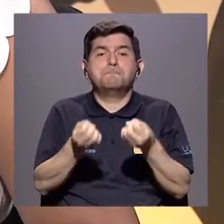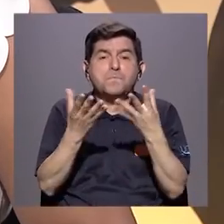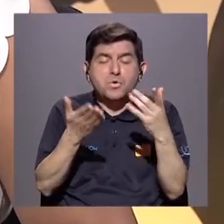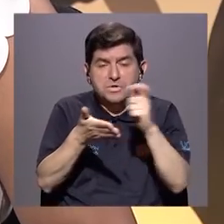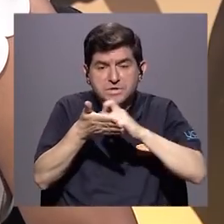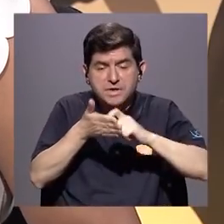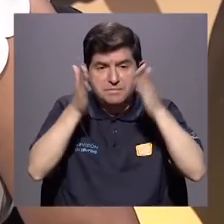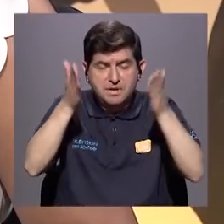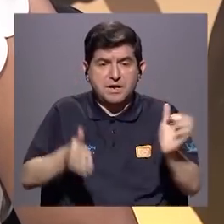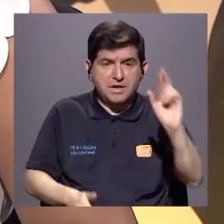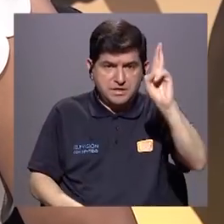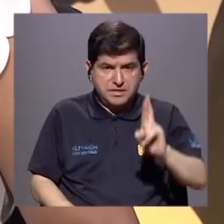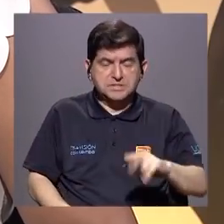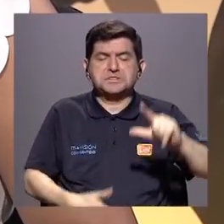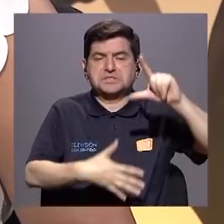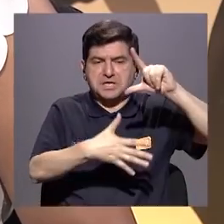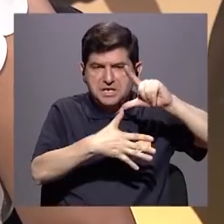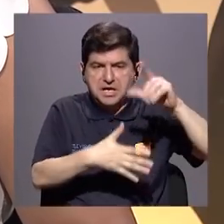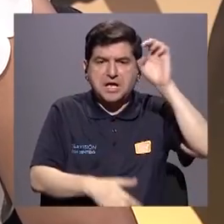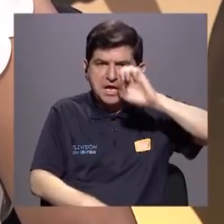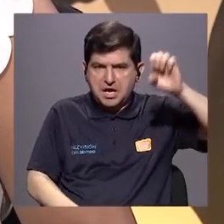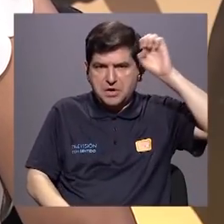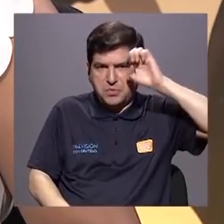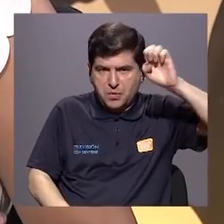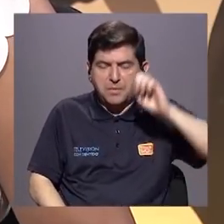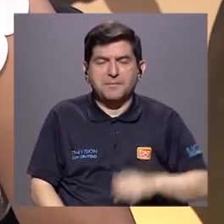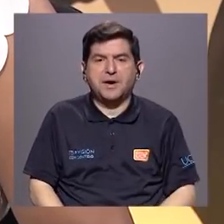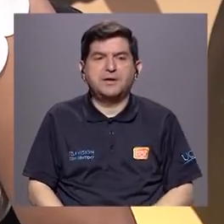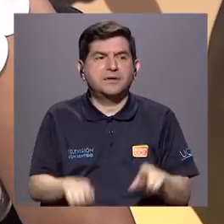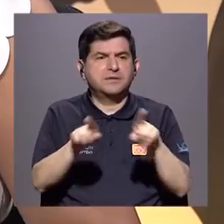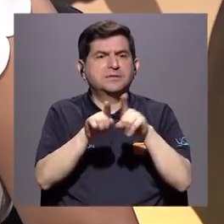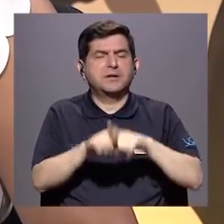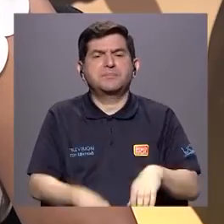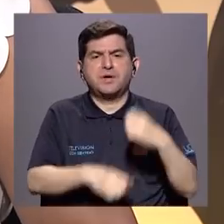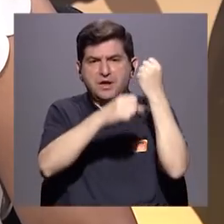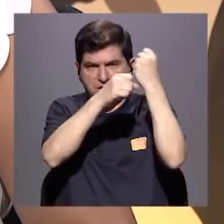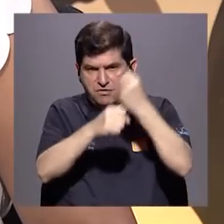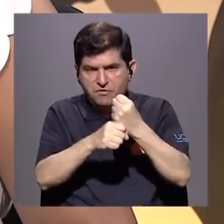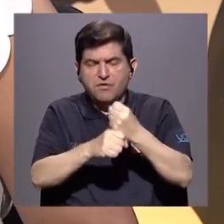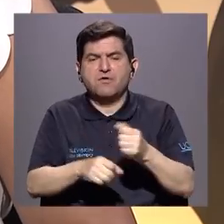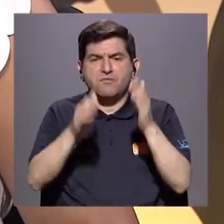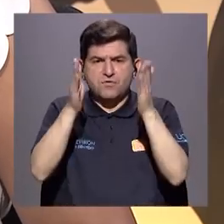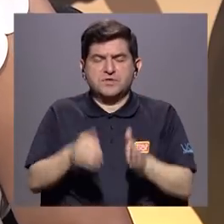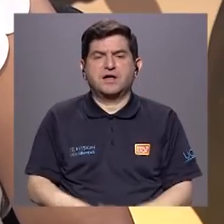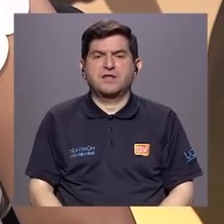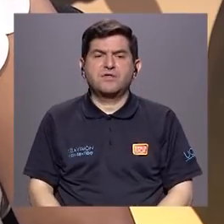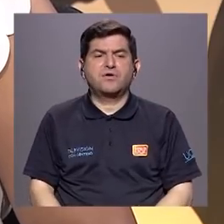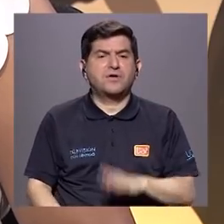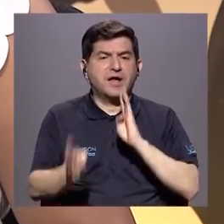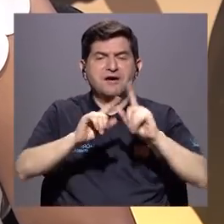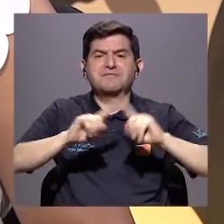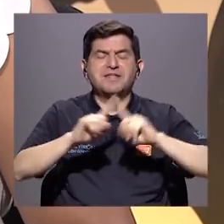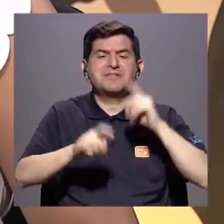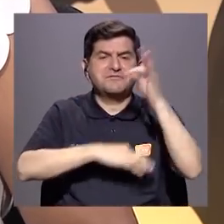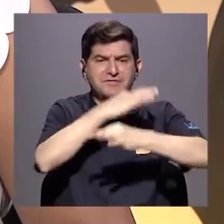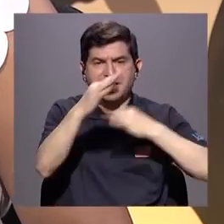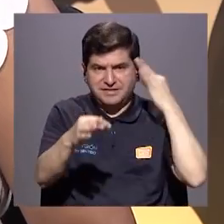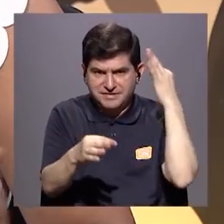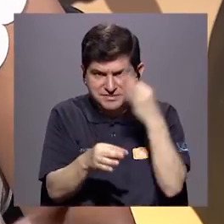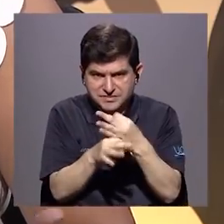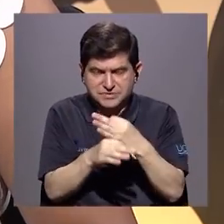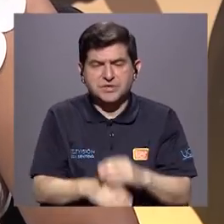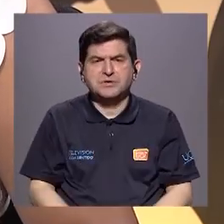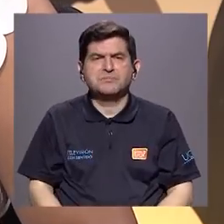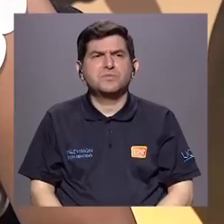autores costarricenses, latinoamericanos, europeos e incluso su fundador, Dan Olbeus, que nos habla de tipos de bullying. Allá